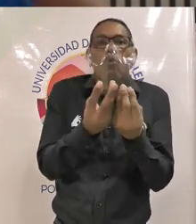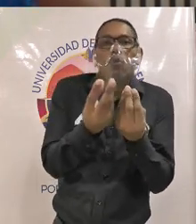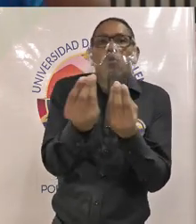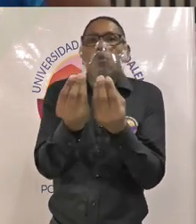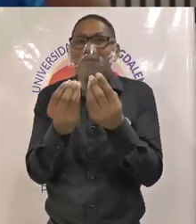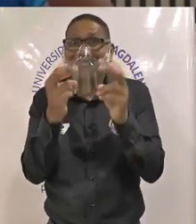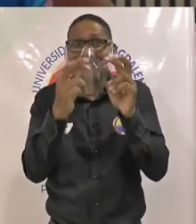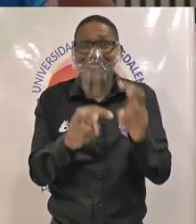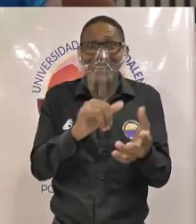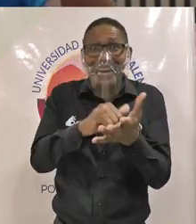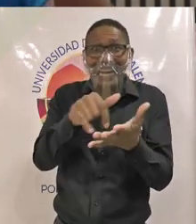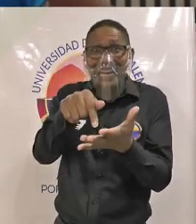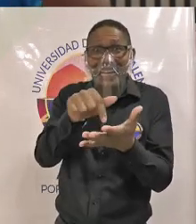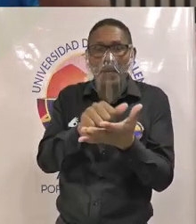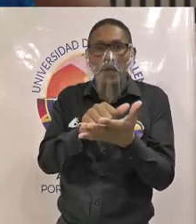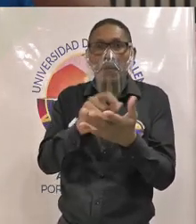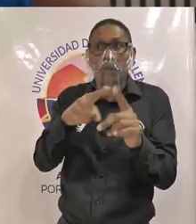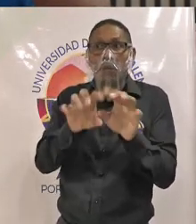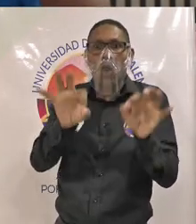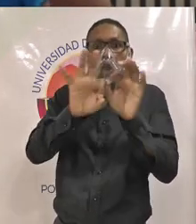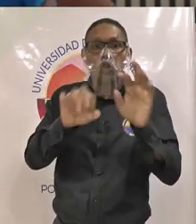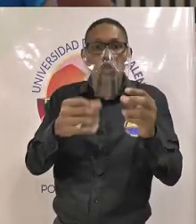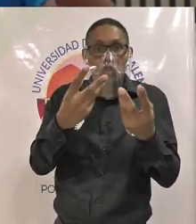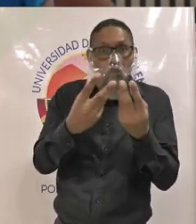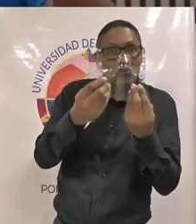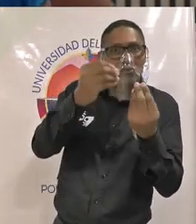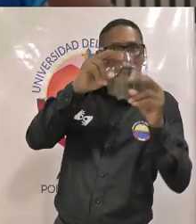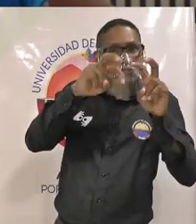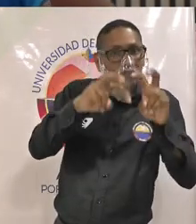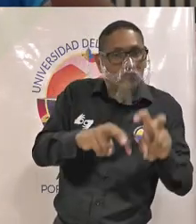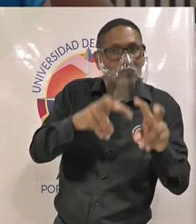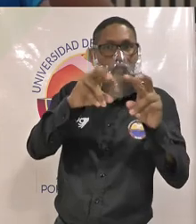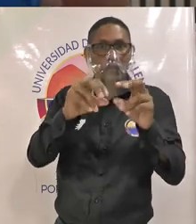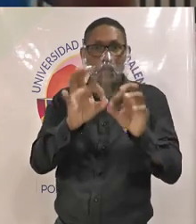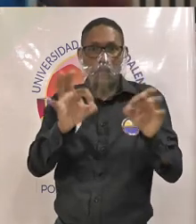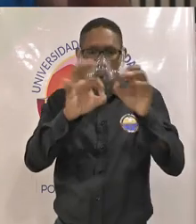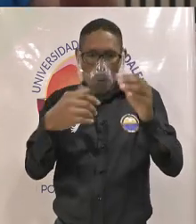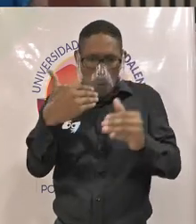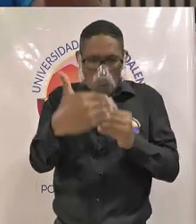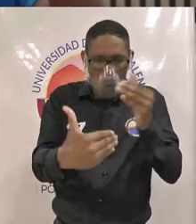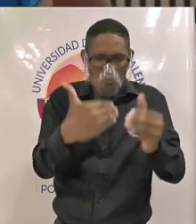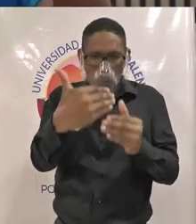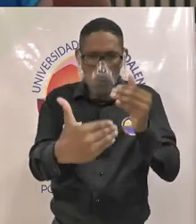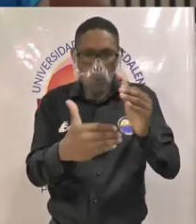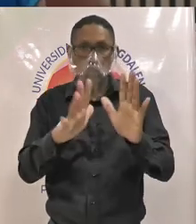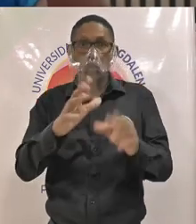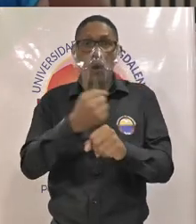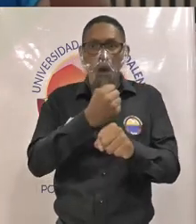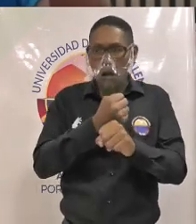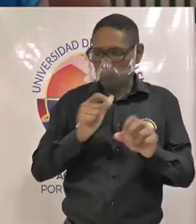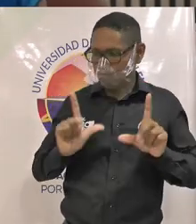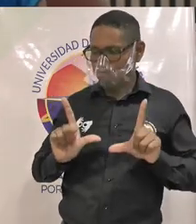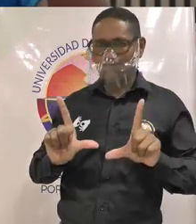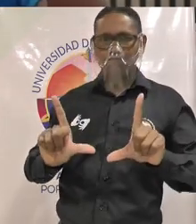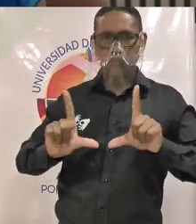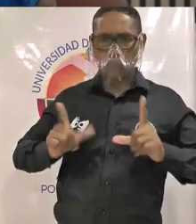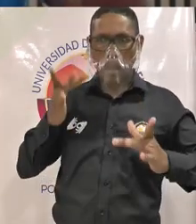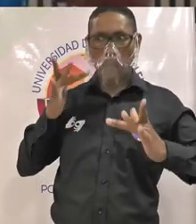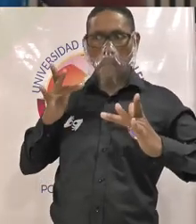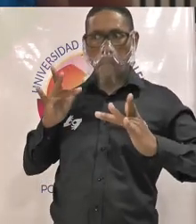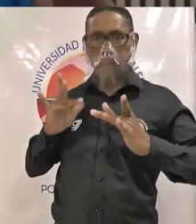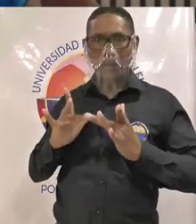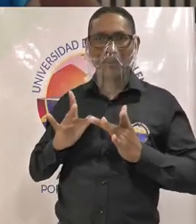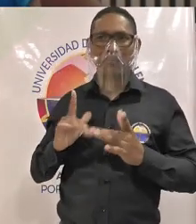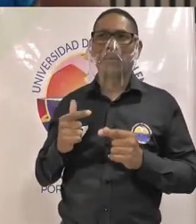pero los semilleros de investigación van a pasar por un proceso de formalización del trabajo de grado y no realmente a comenzar de